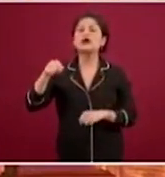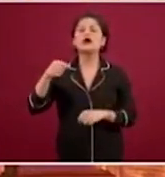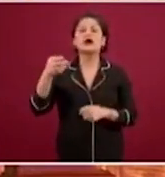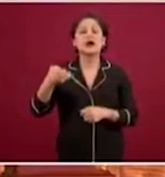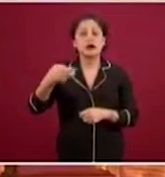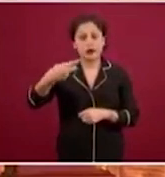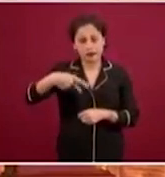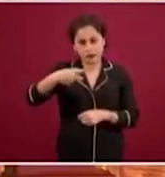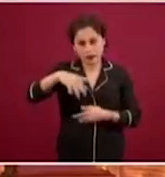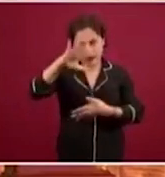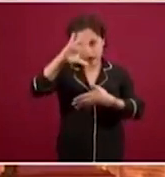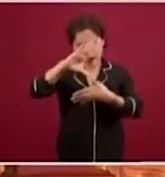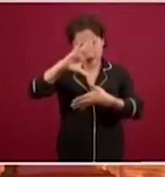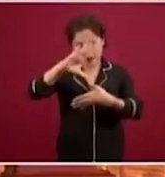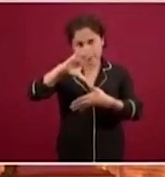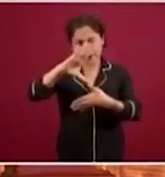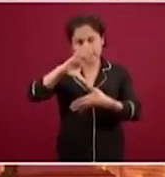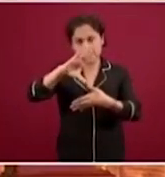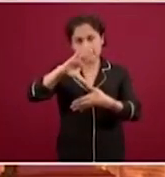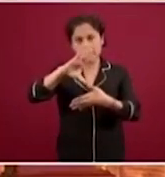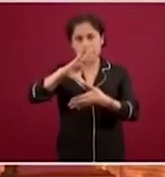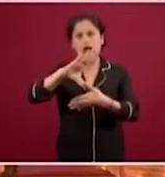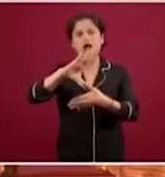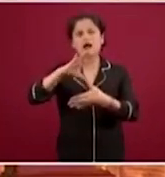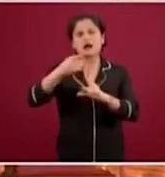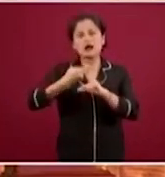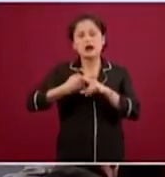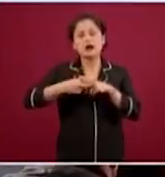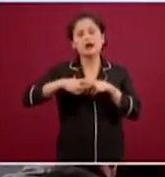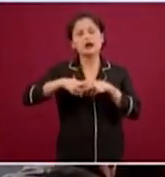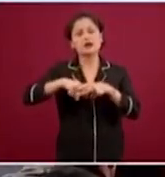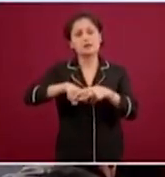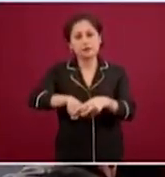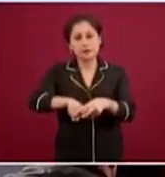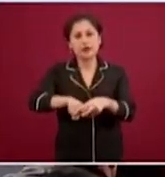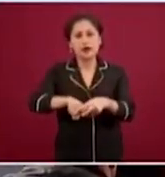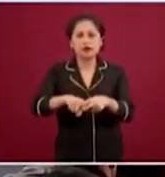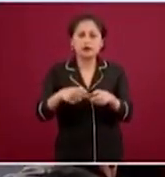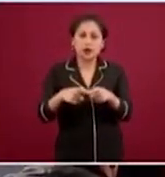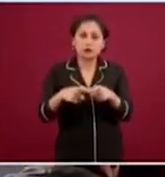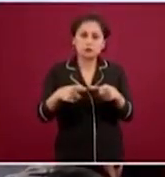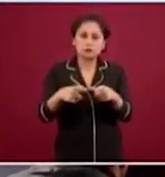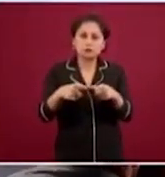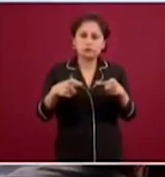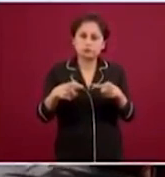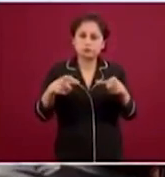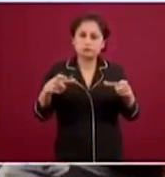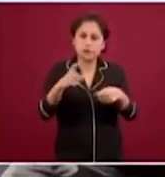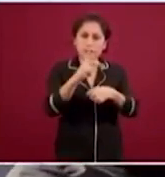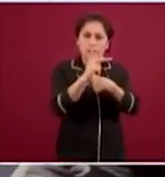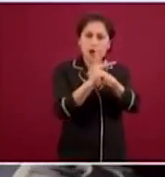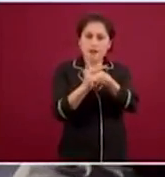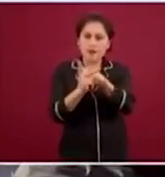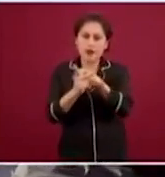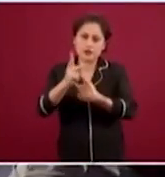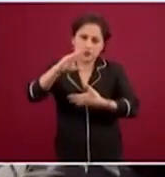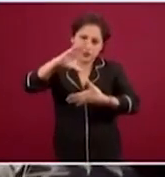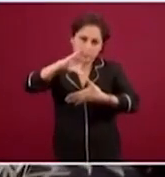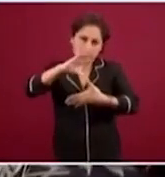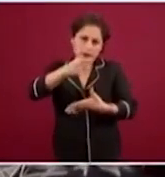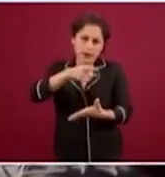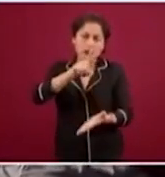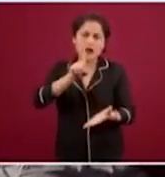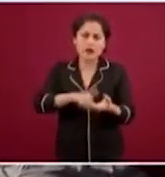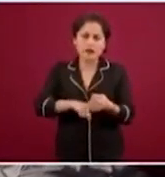precisamente en donde se está desenvolviendo o donde la mayoría de los países están en este momento entrando a su fase